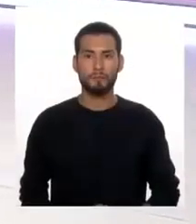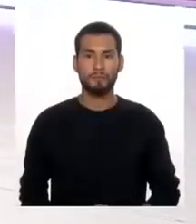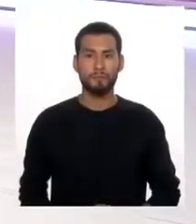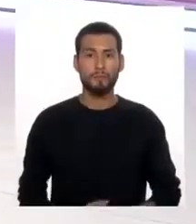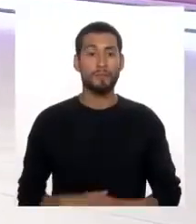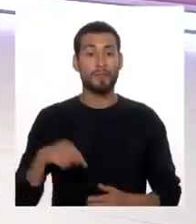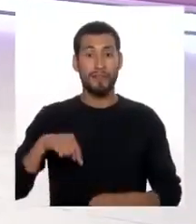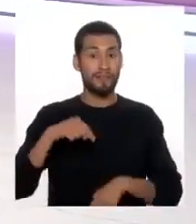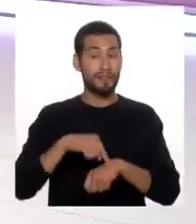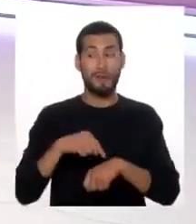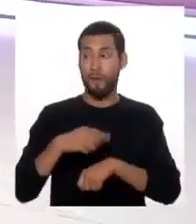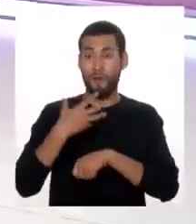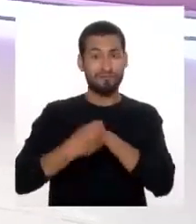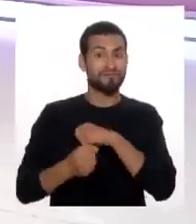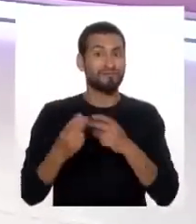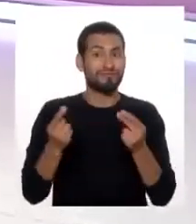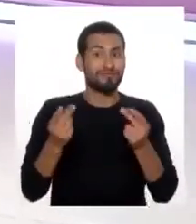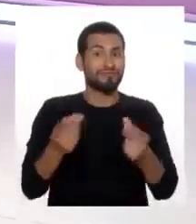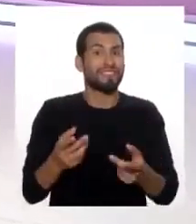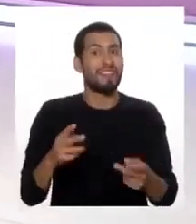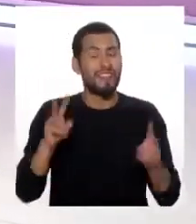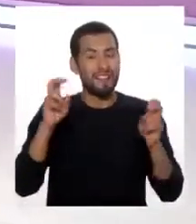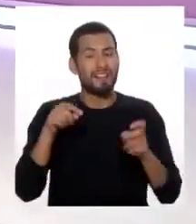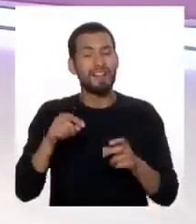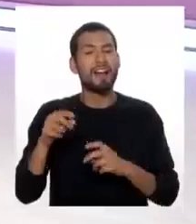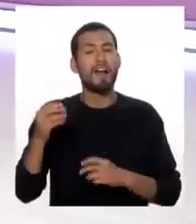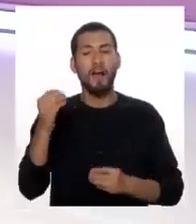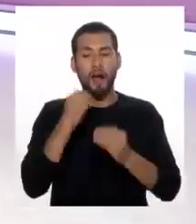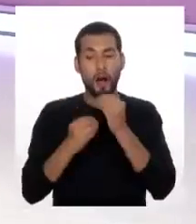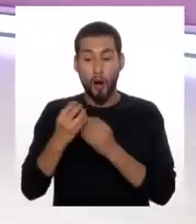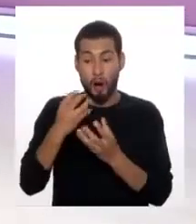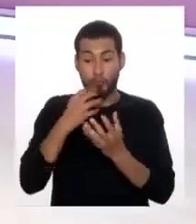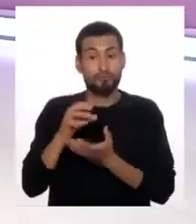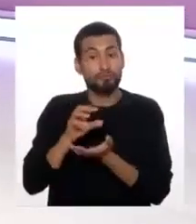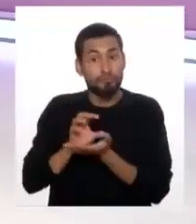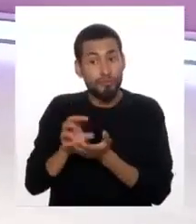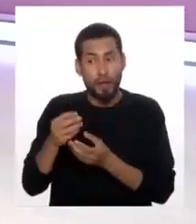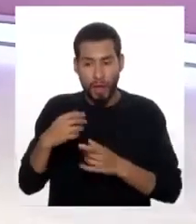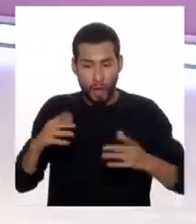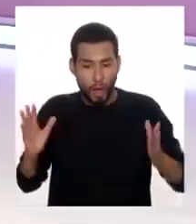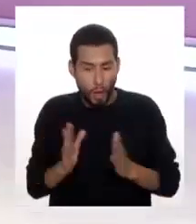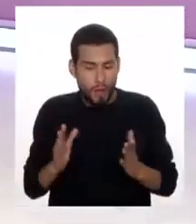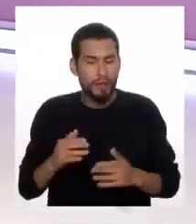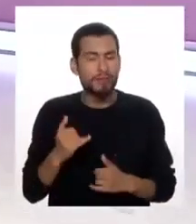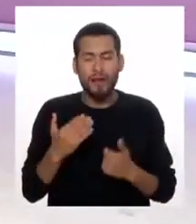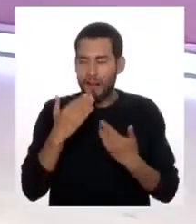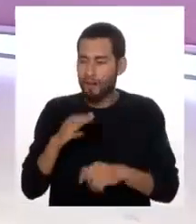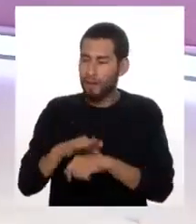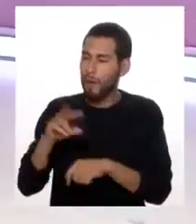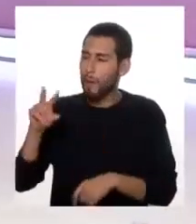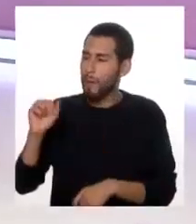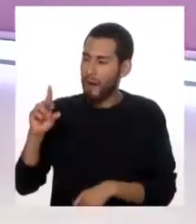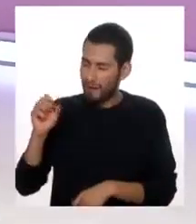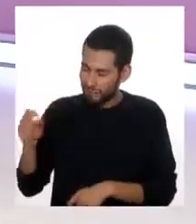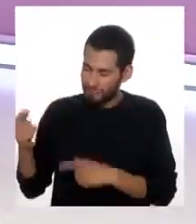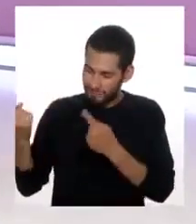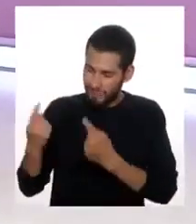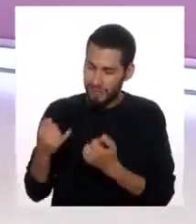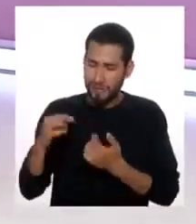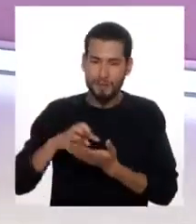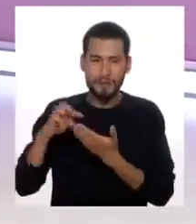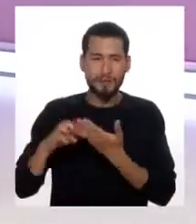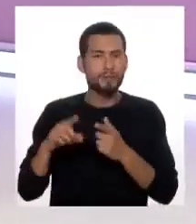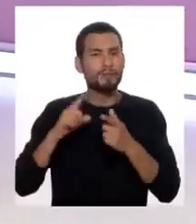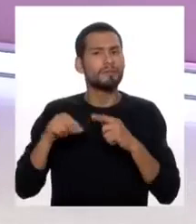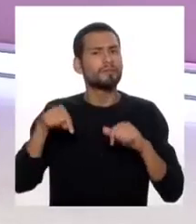Se pasó la hora volando, hoy hablando de bulimia, agradecidos del doctor Vargas, que nos ha acompañado todo este programa, pero en la idea de